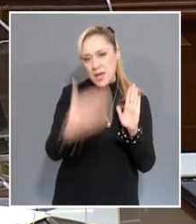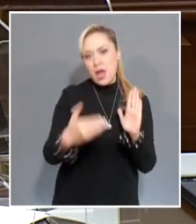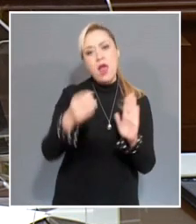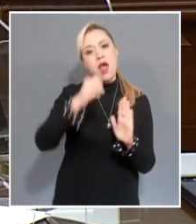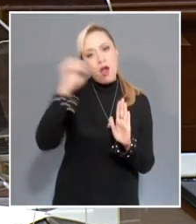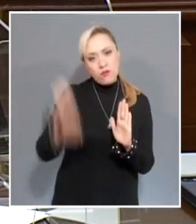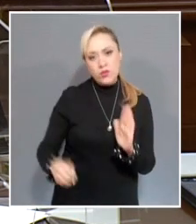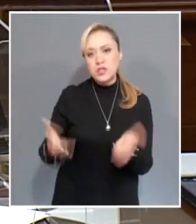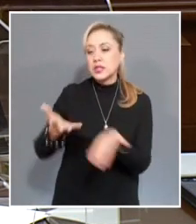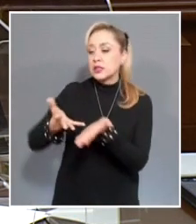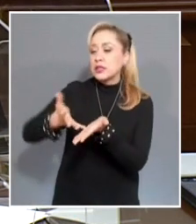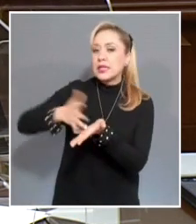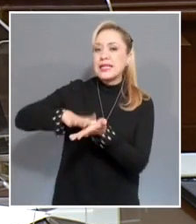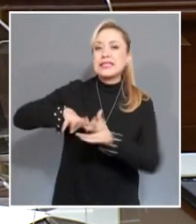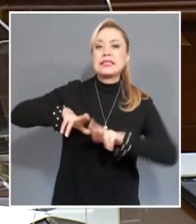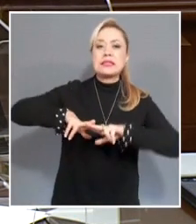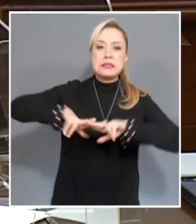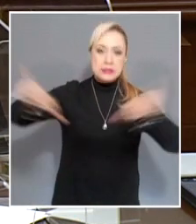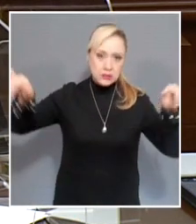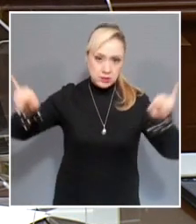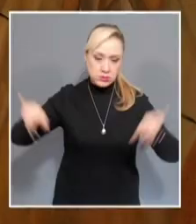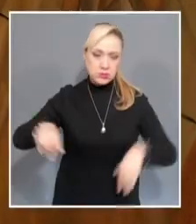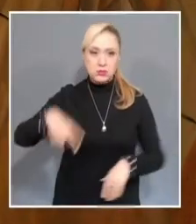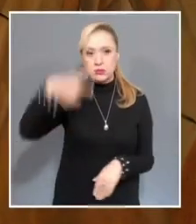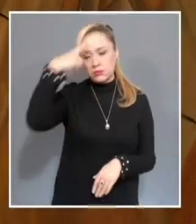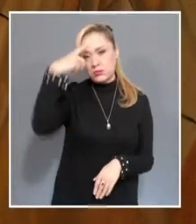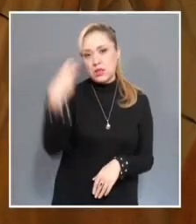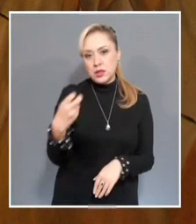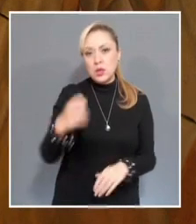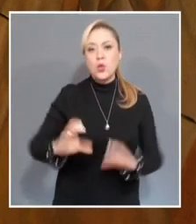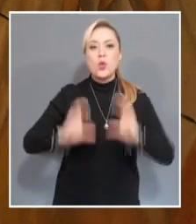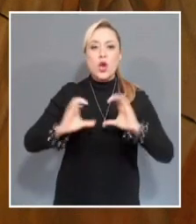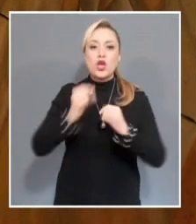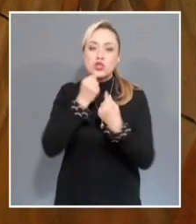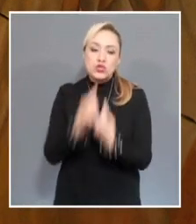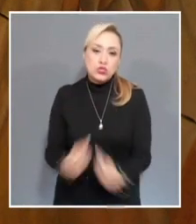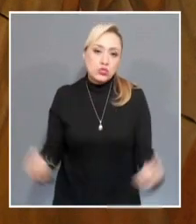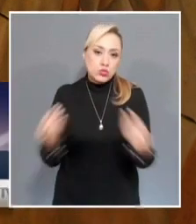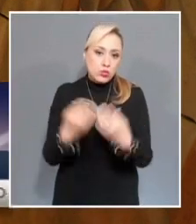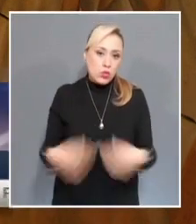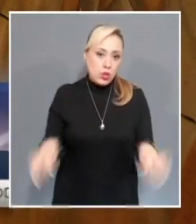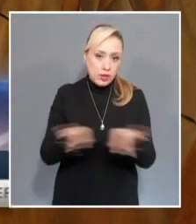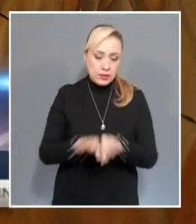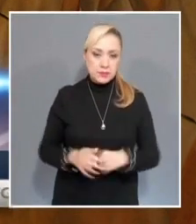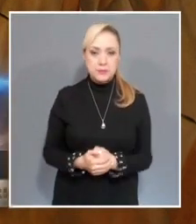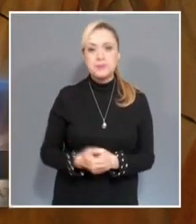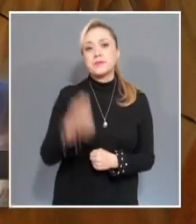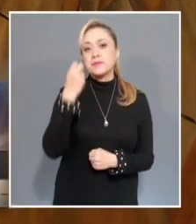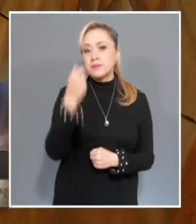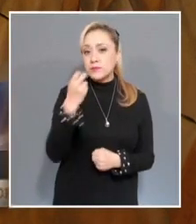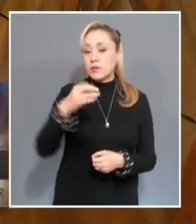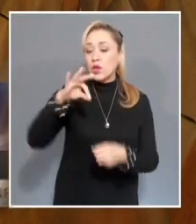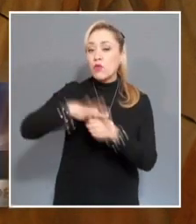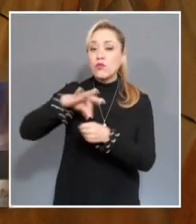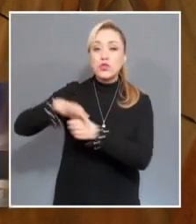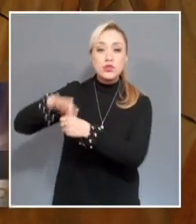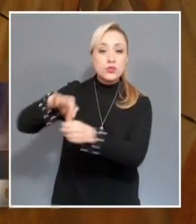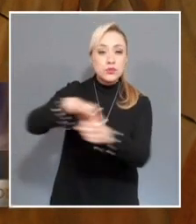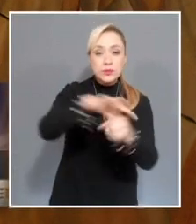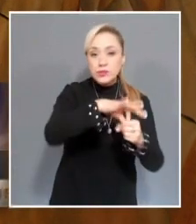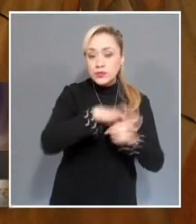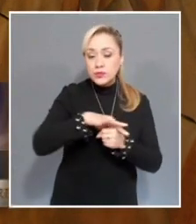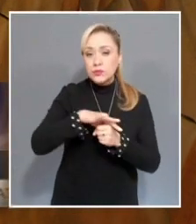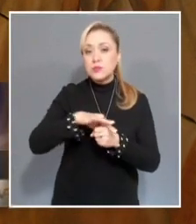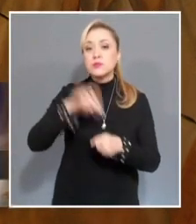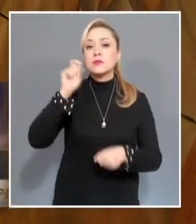del cargo al que se aspira, el cuidado de la niñez. Durante la sesión se realizó una votación preliminar que tuvo siete